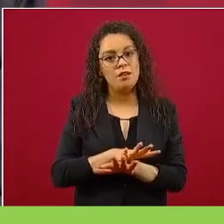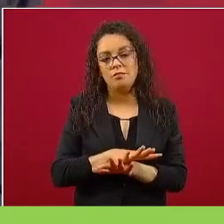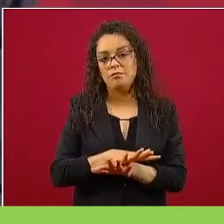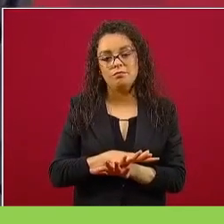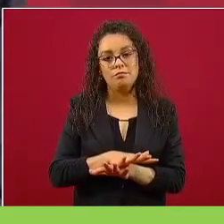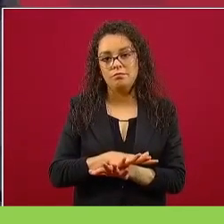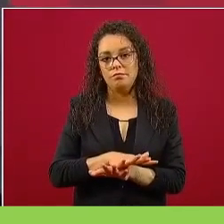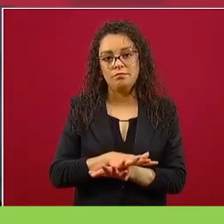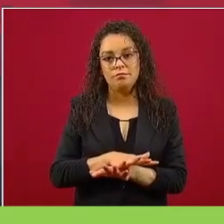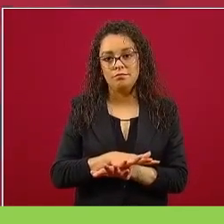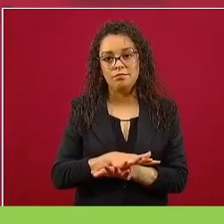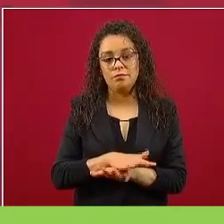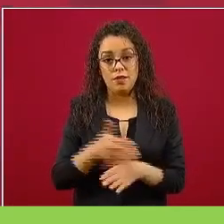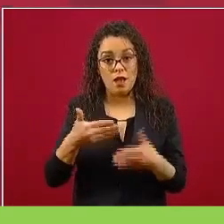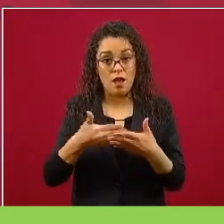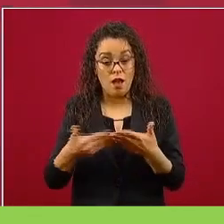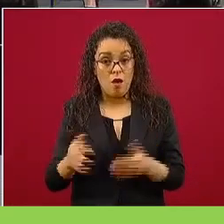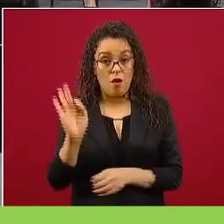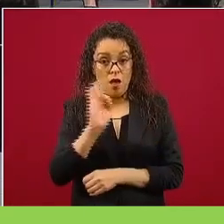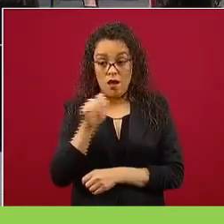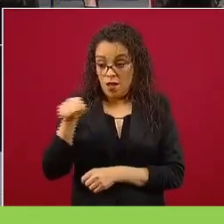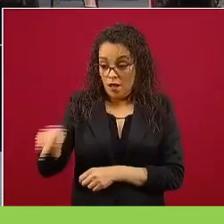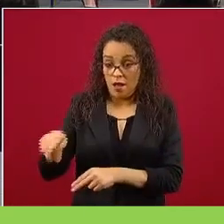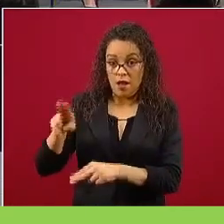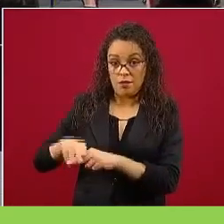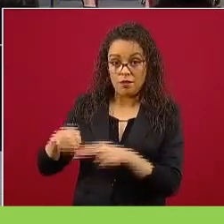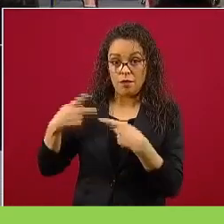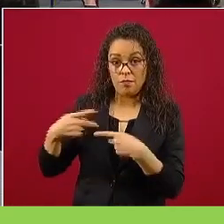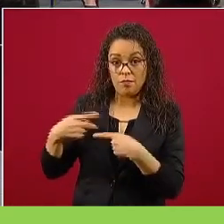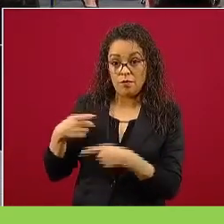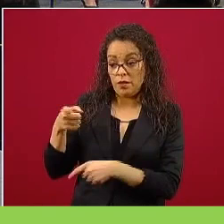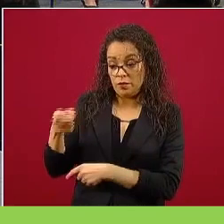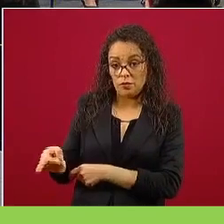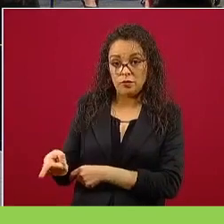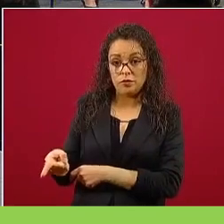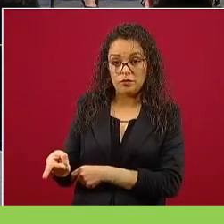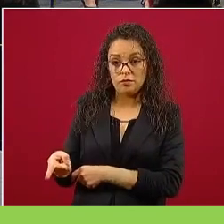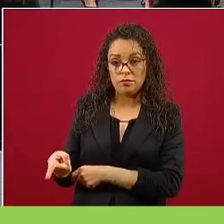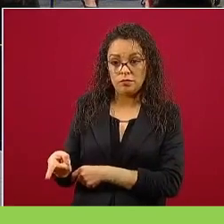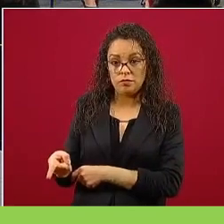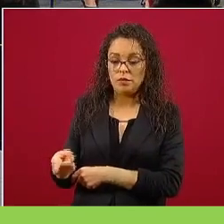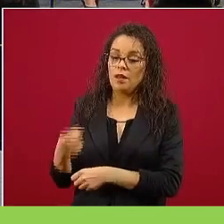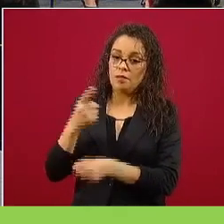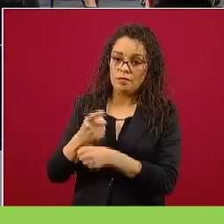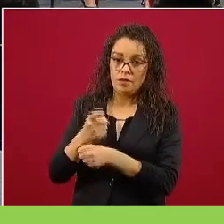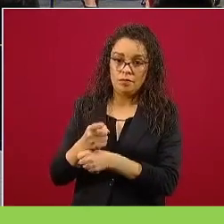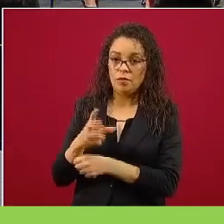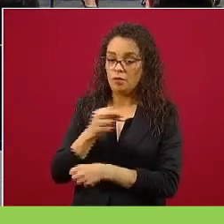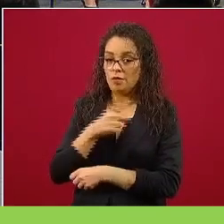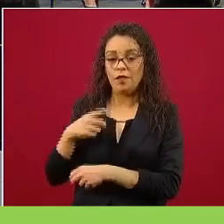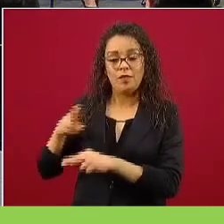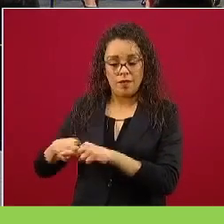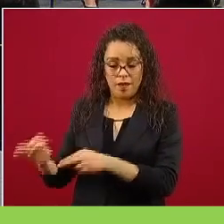Ahora el que está ahí sentado en el banquillo, primero no se sienta, se para